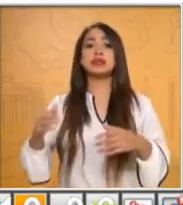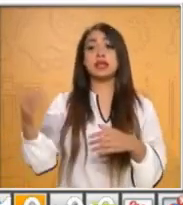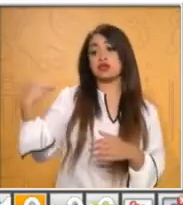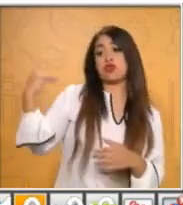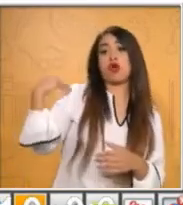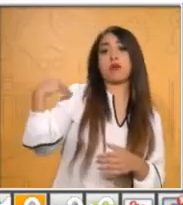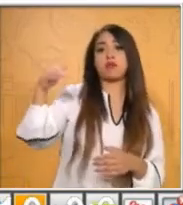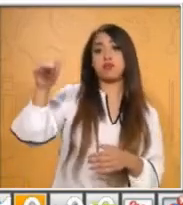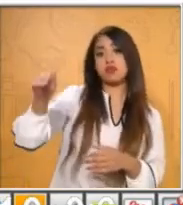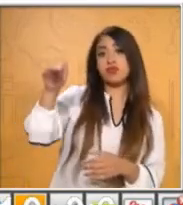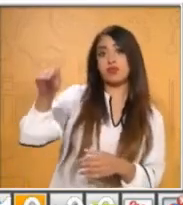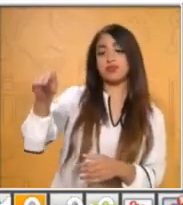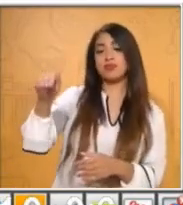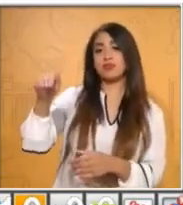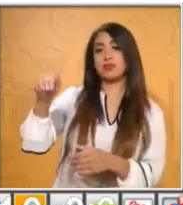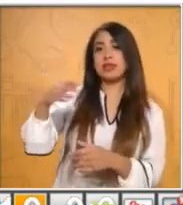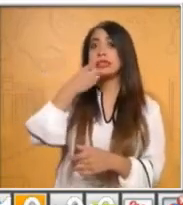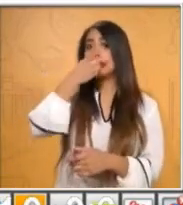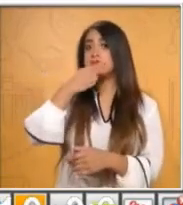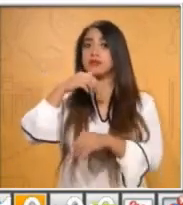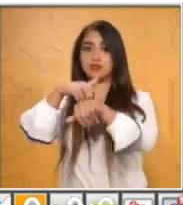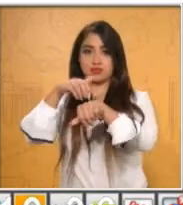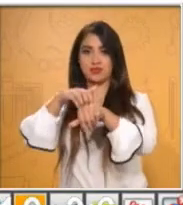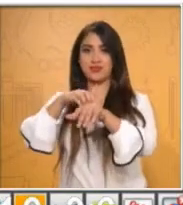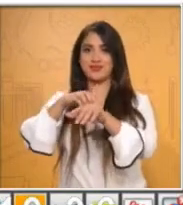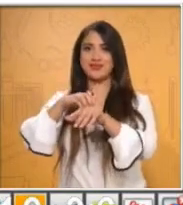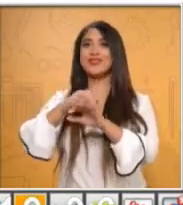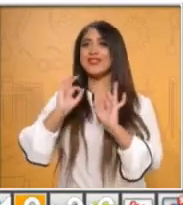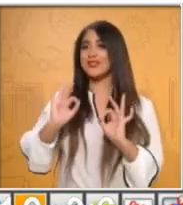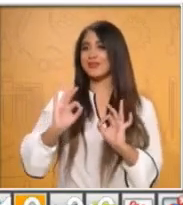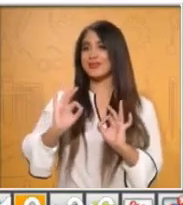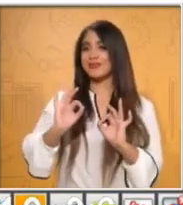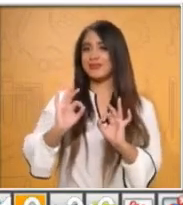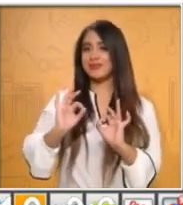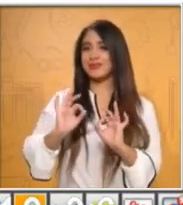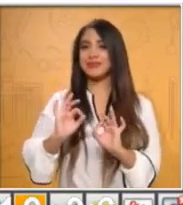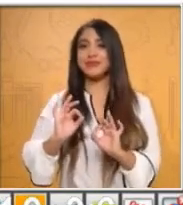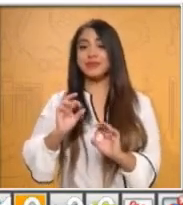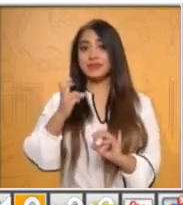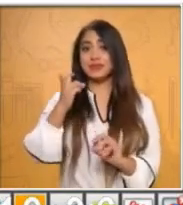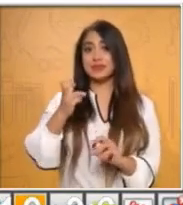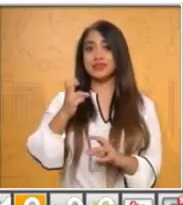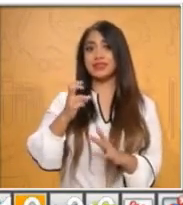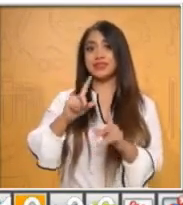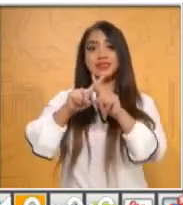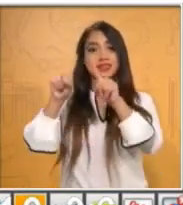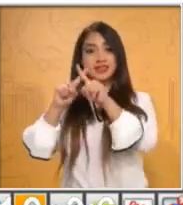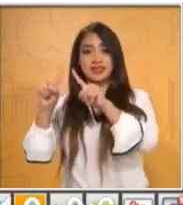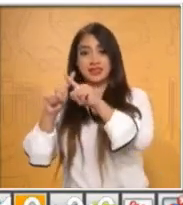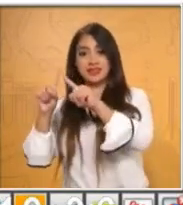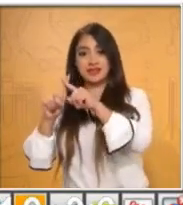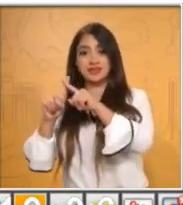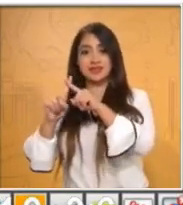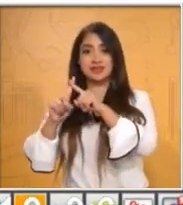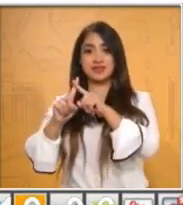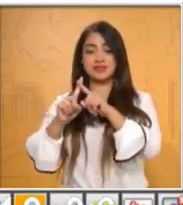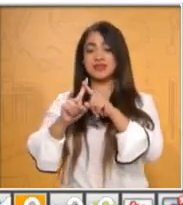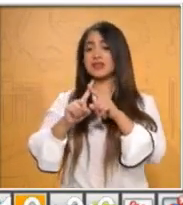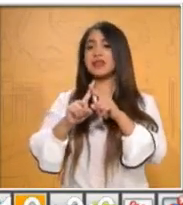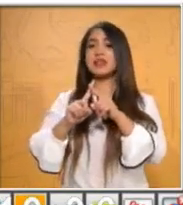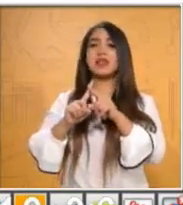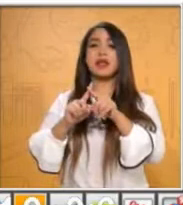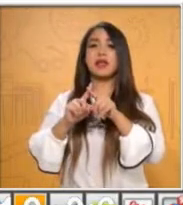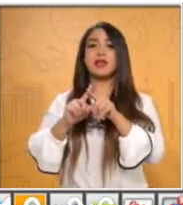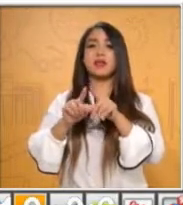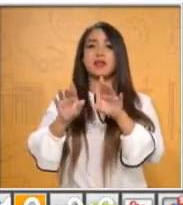diciendo los números en la secuencia correcta. Hay una diversidad que es el tocar al compañero e irnos de